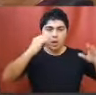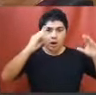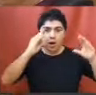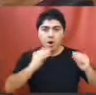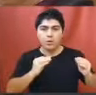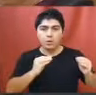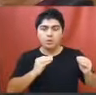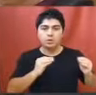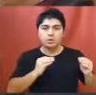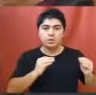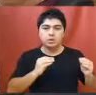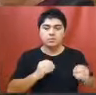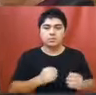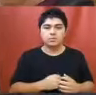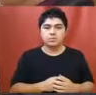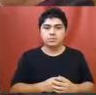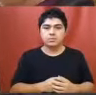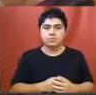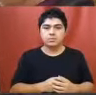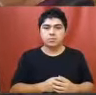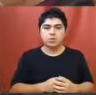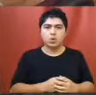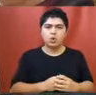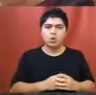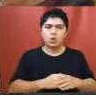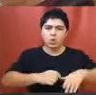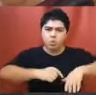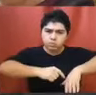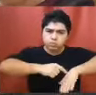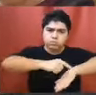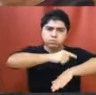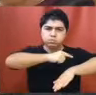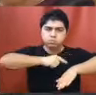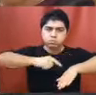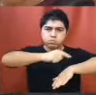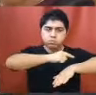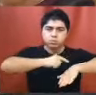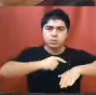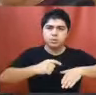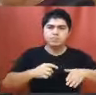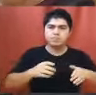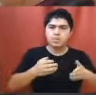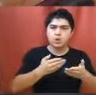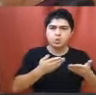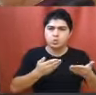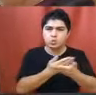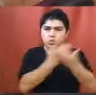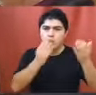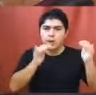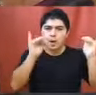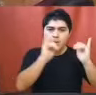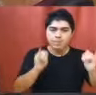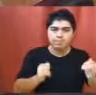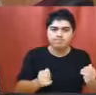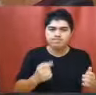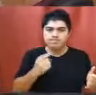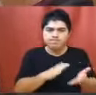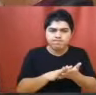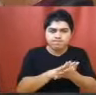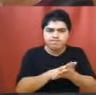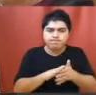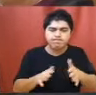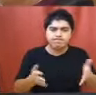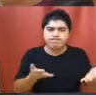que durante varias horas estuvo en vilo a la paz social del país y que podría